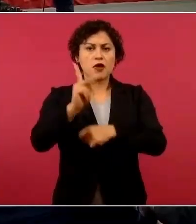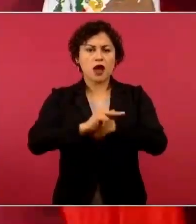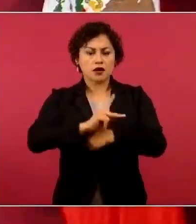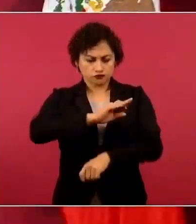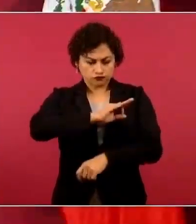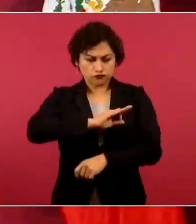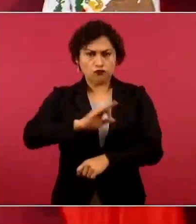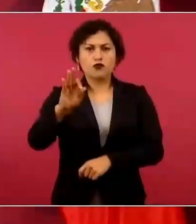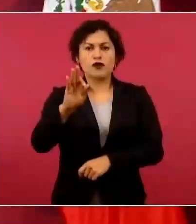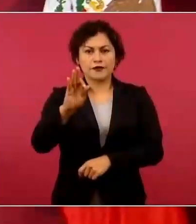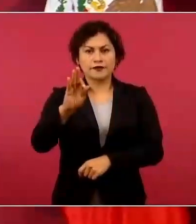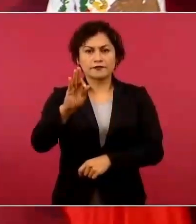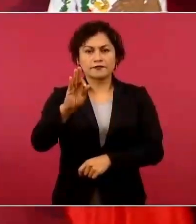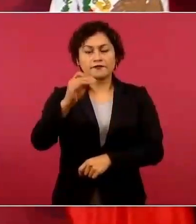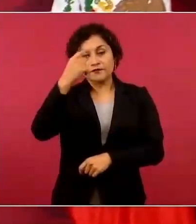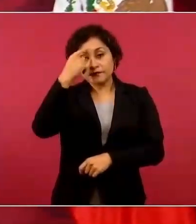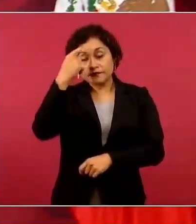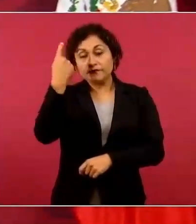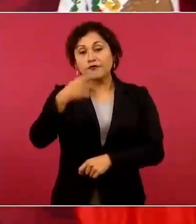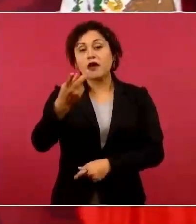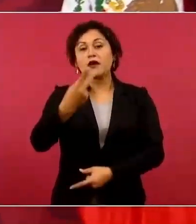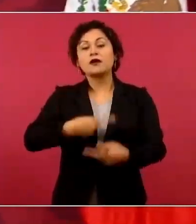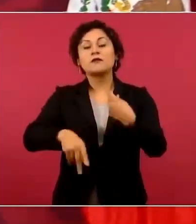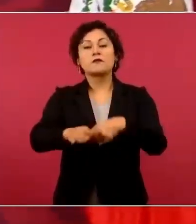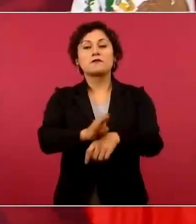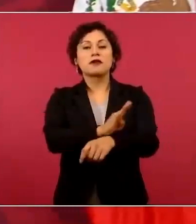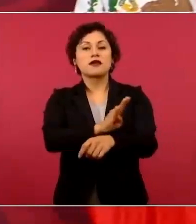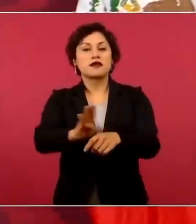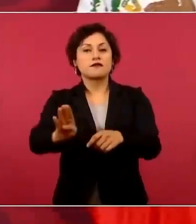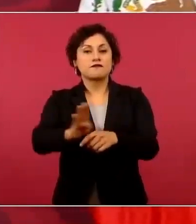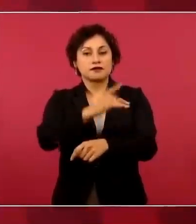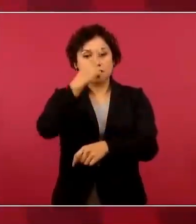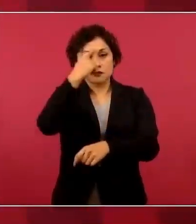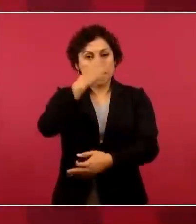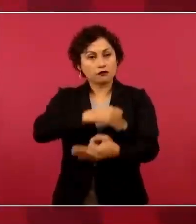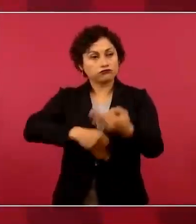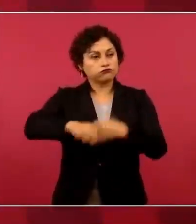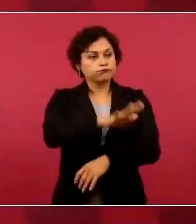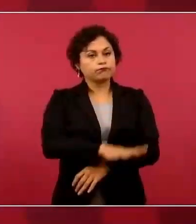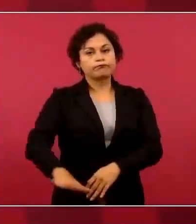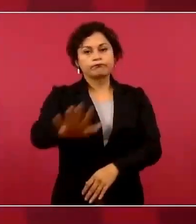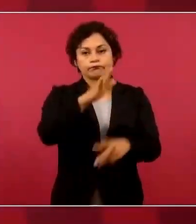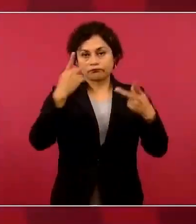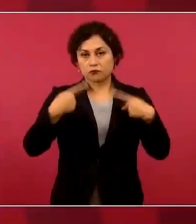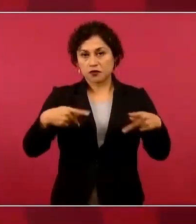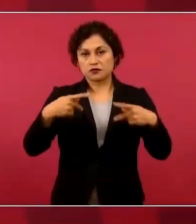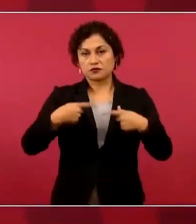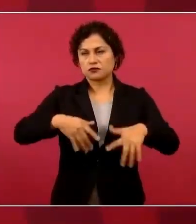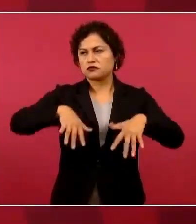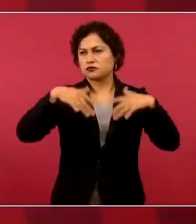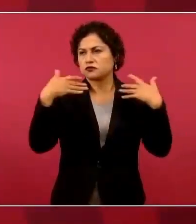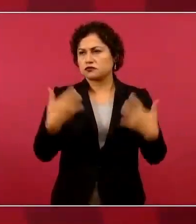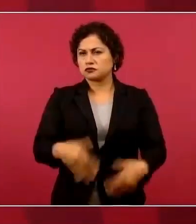noble pueblo. Y esto